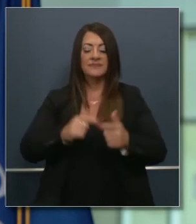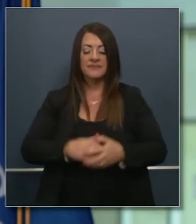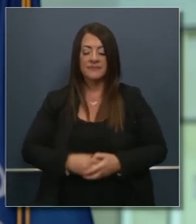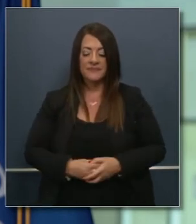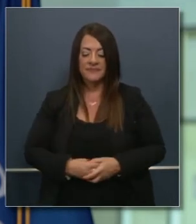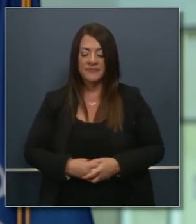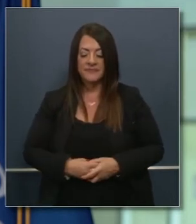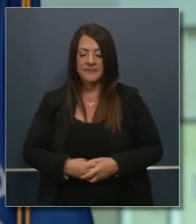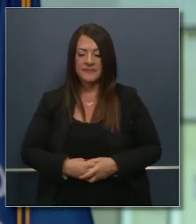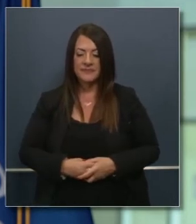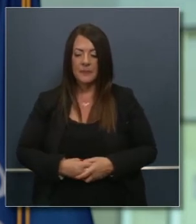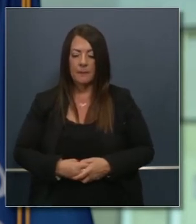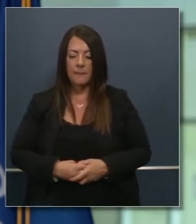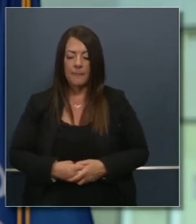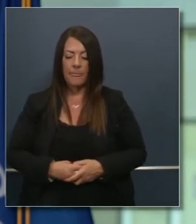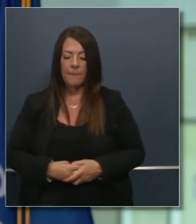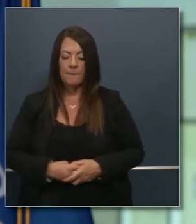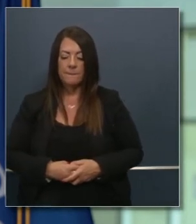preguntas